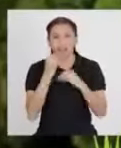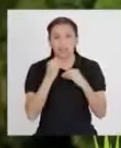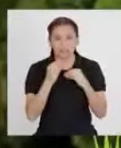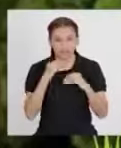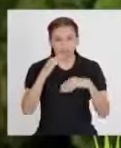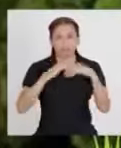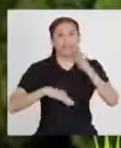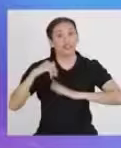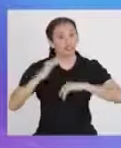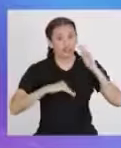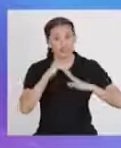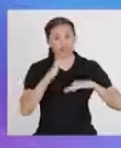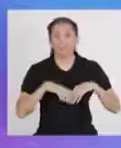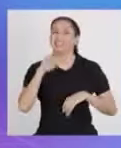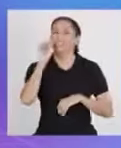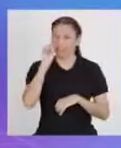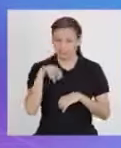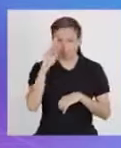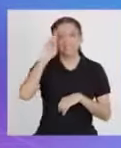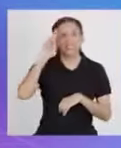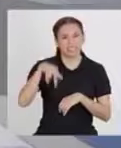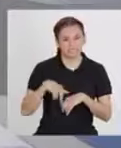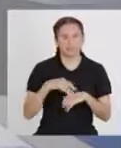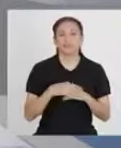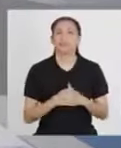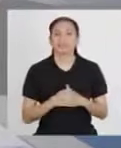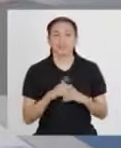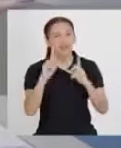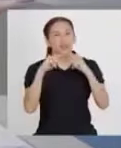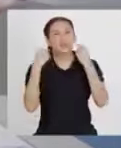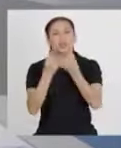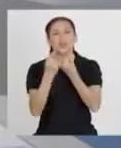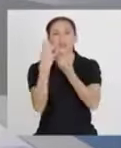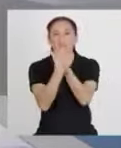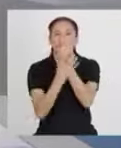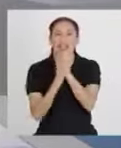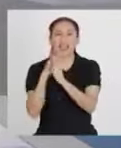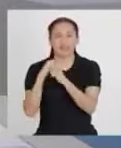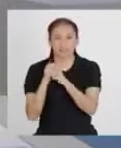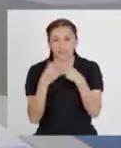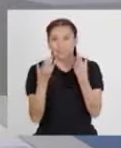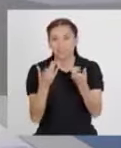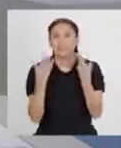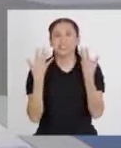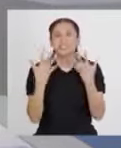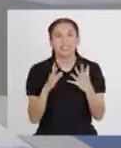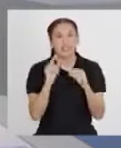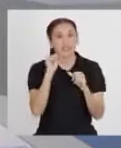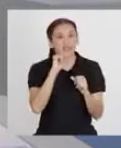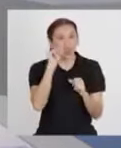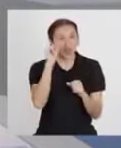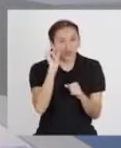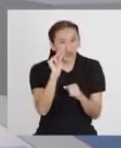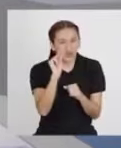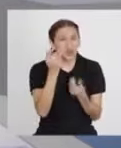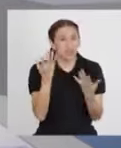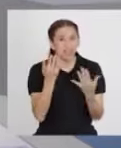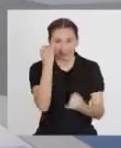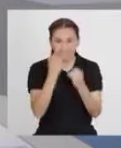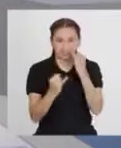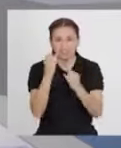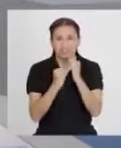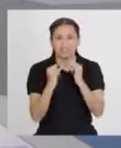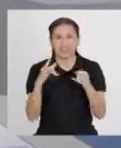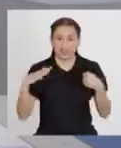constructores! Respuesta correcta. ¡Equipo armadillo! ¡Están muy cerca de